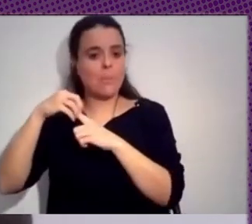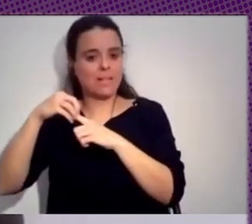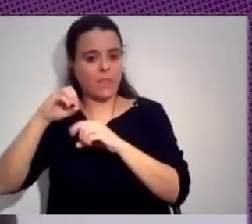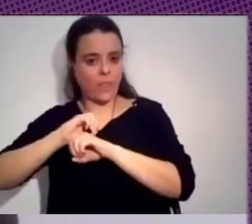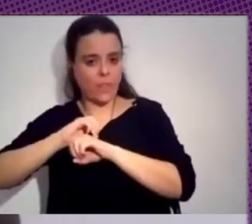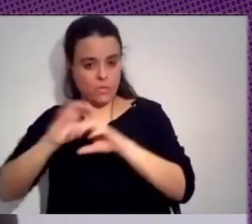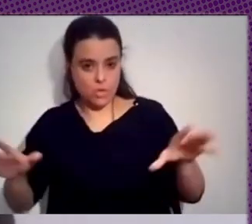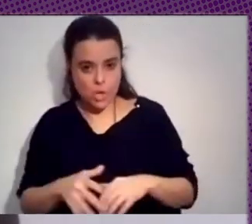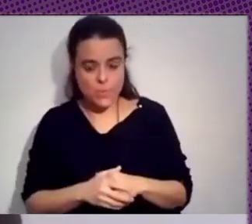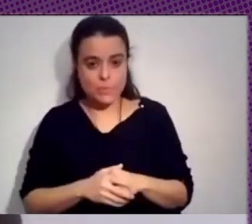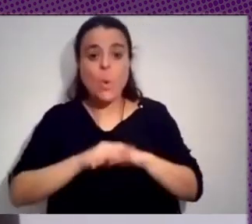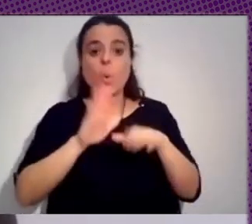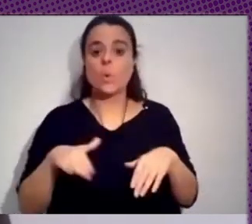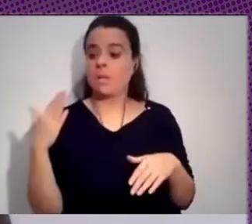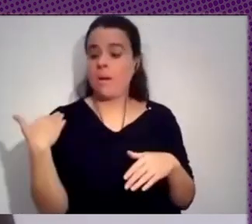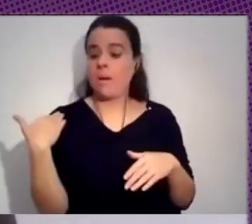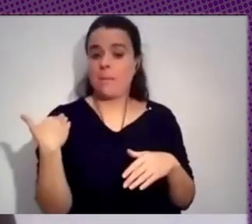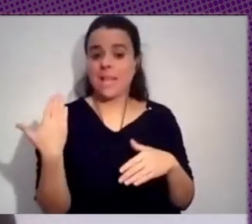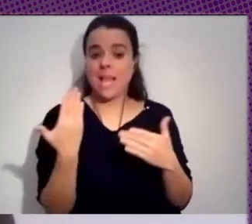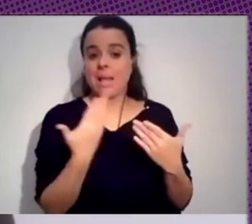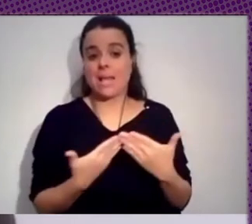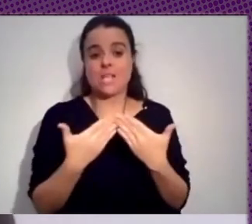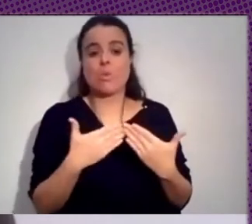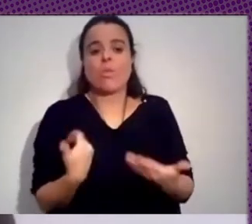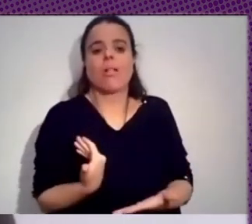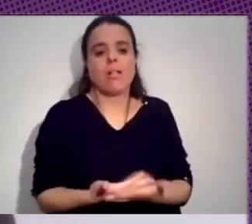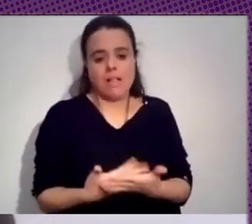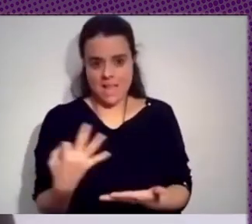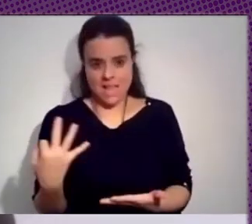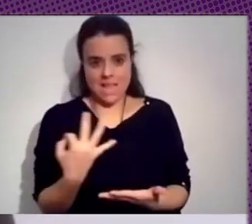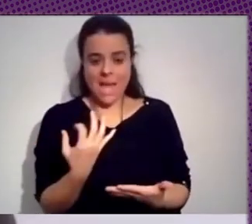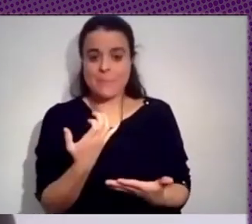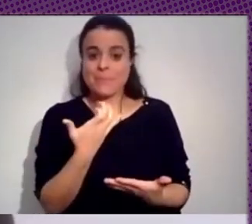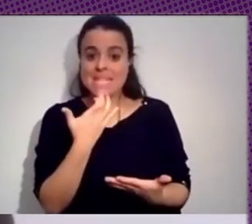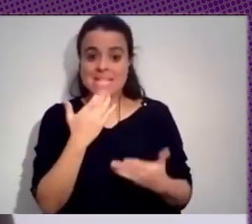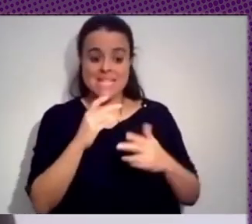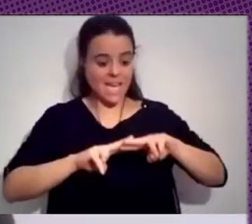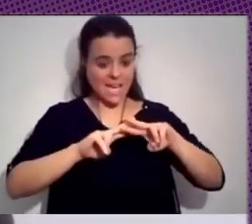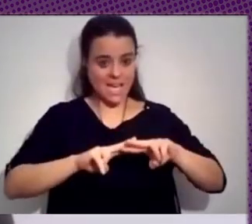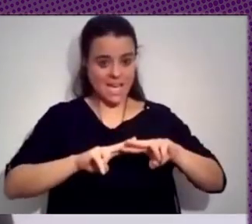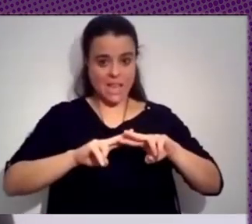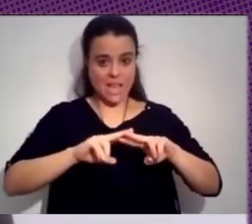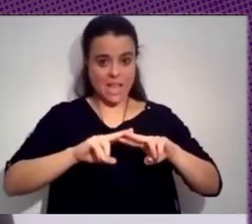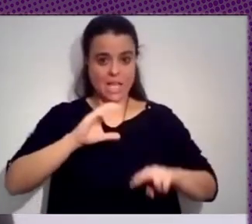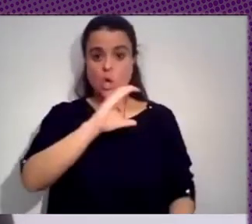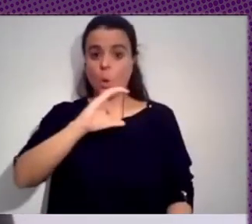llevando, ¿no?, y que Silvia está presentando, lo que demuestra es que si analizamos las cuentas que yo defino